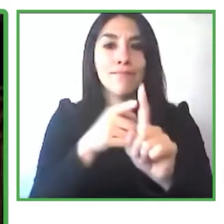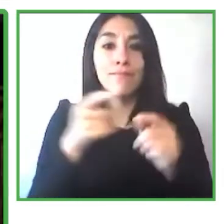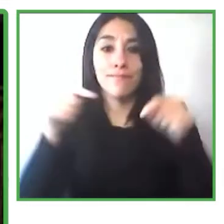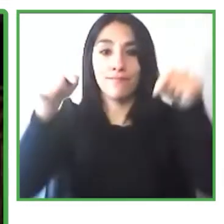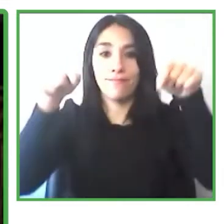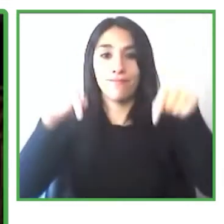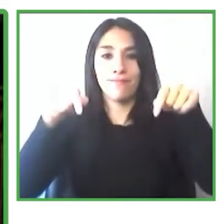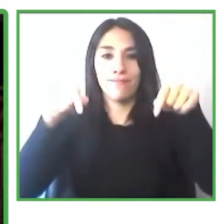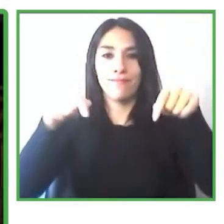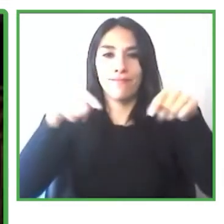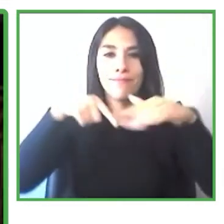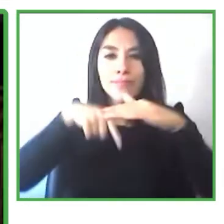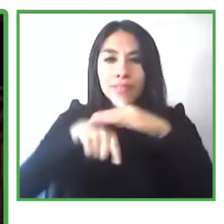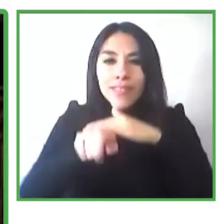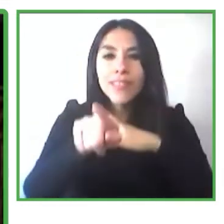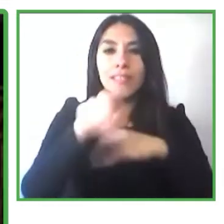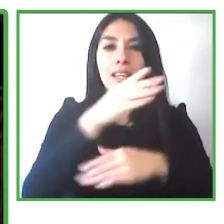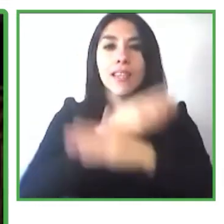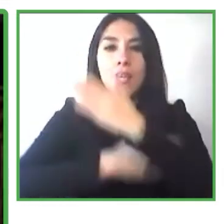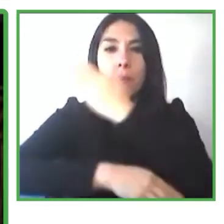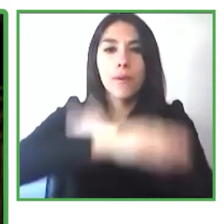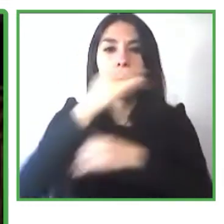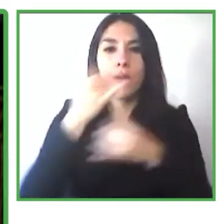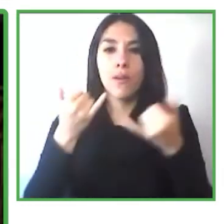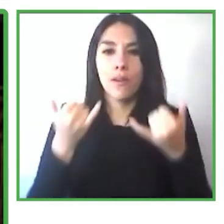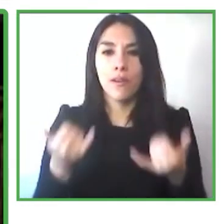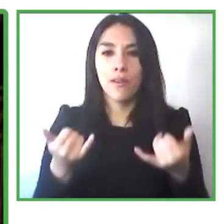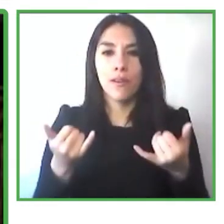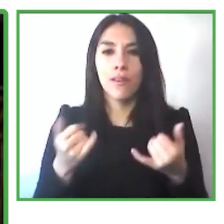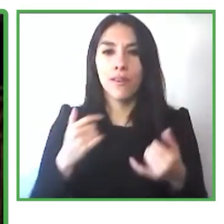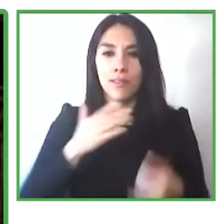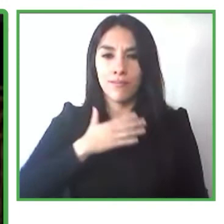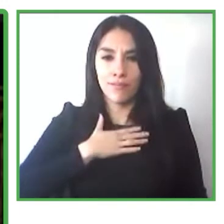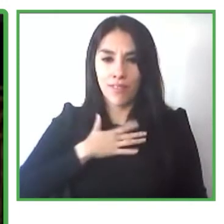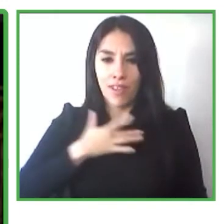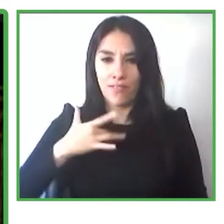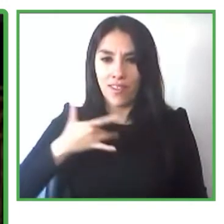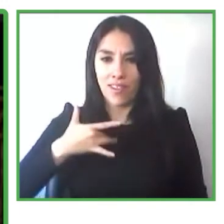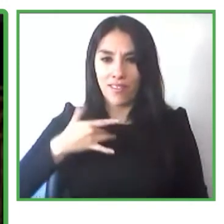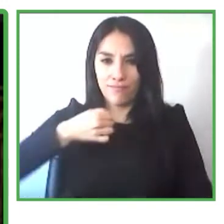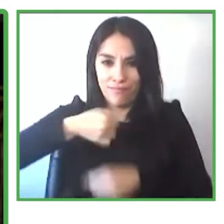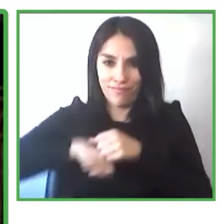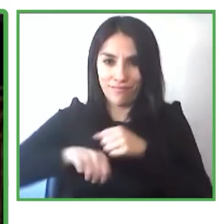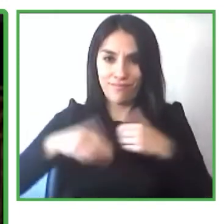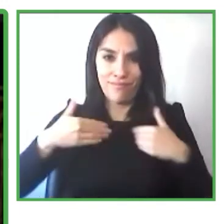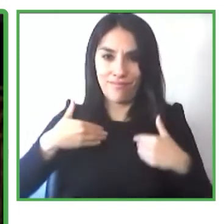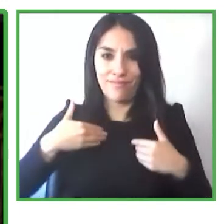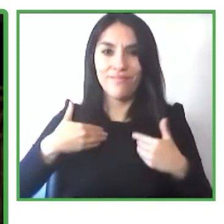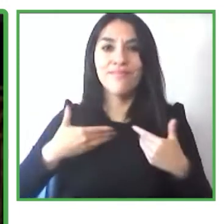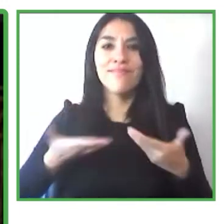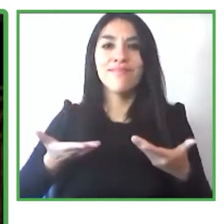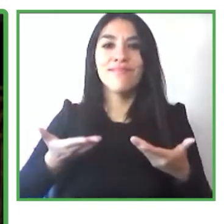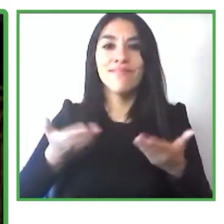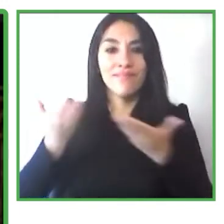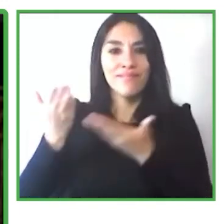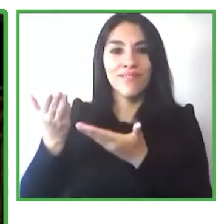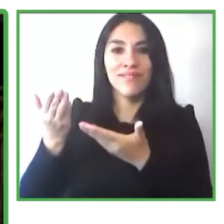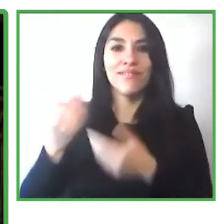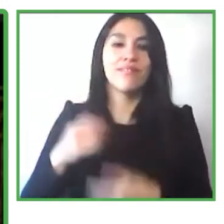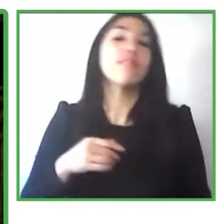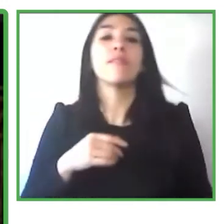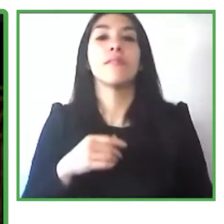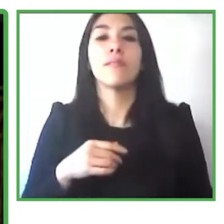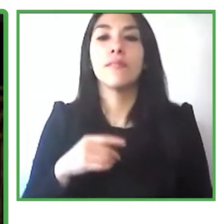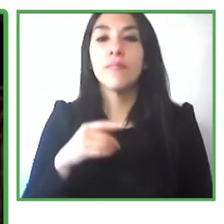fortalece nuestros esfuerzos de a través de estas empresas del futuro construir una nueva historia llena de